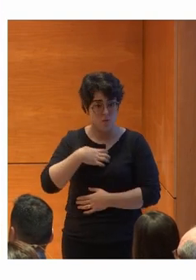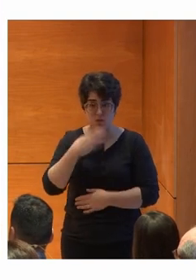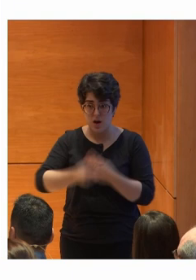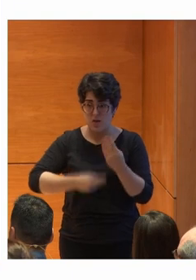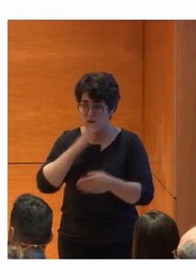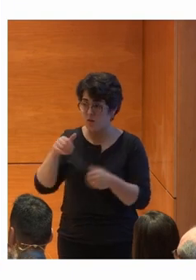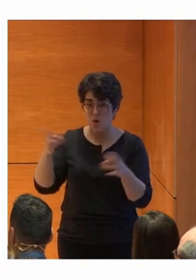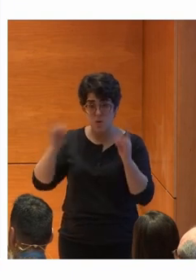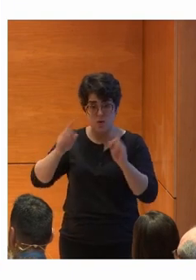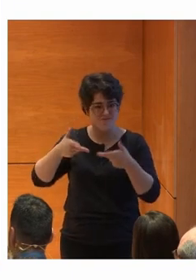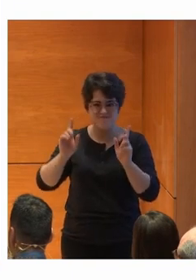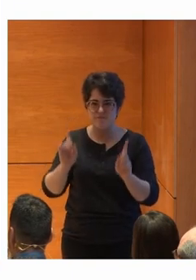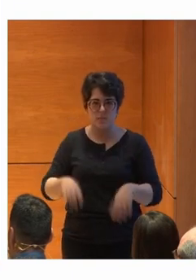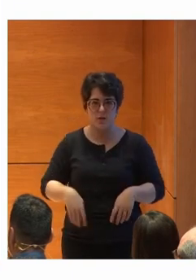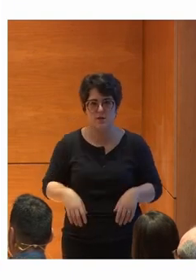judíos no lo permiten.